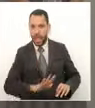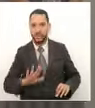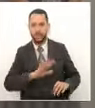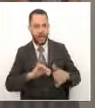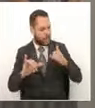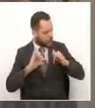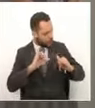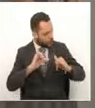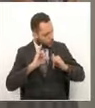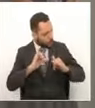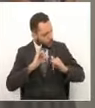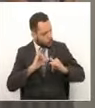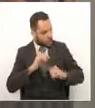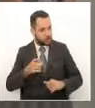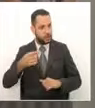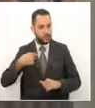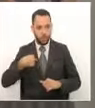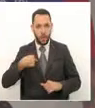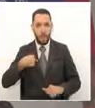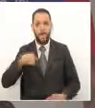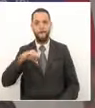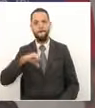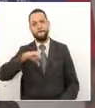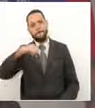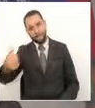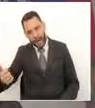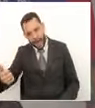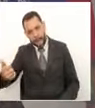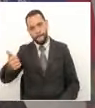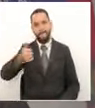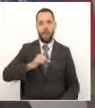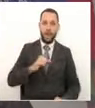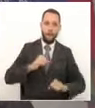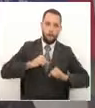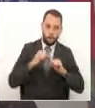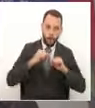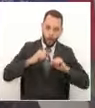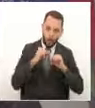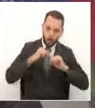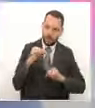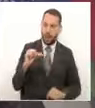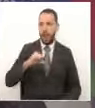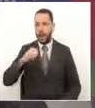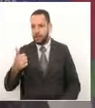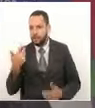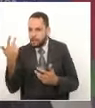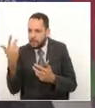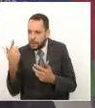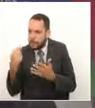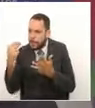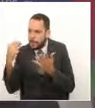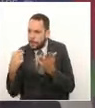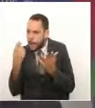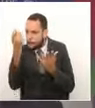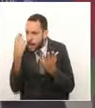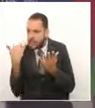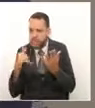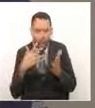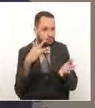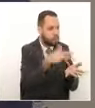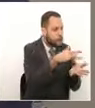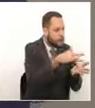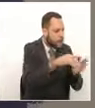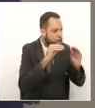yo fui y volví muchas veces a Bogotá muy en silencio recibiendo la información tratando de venirla y